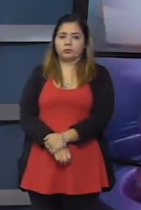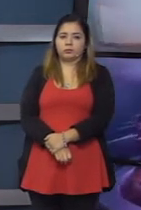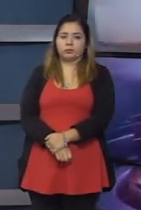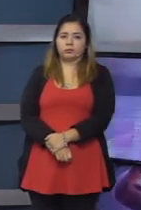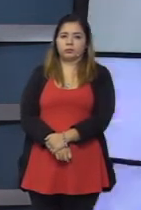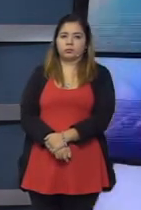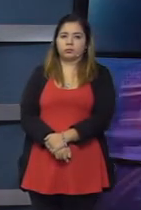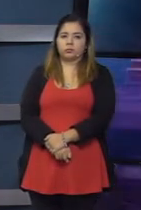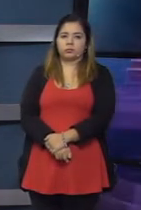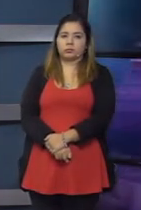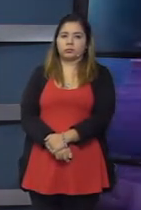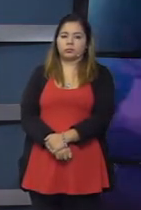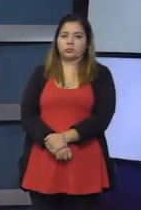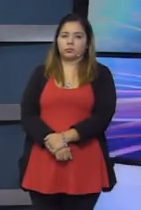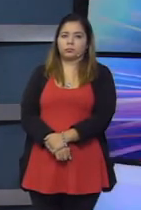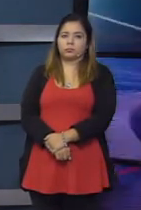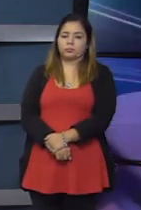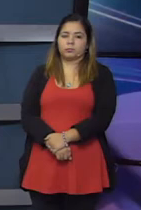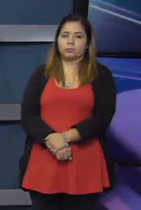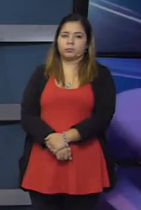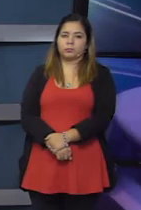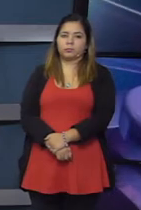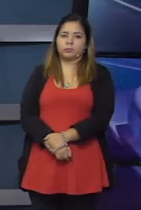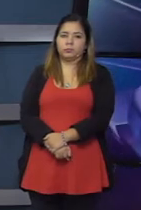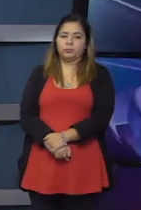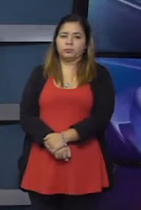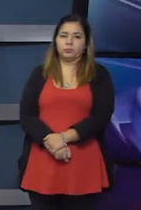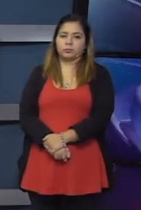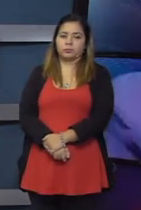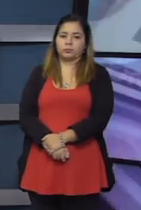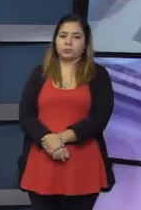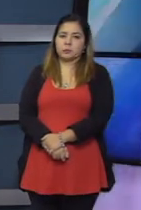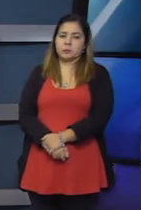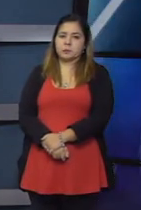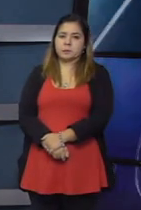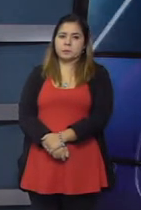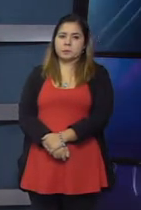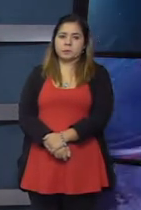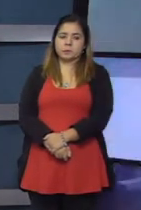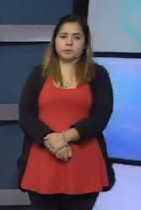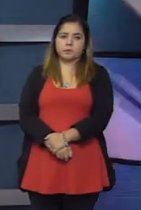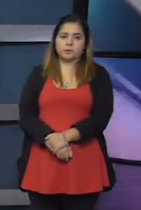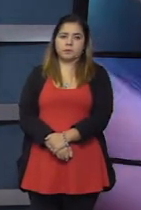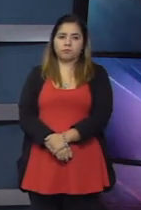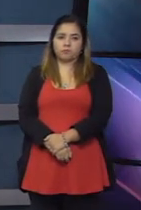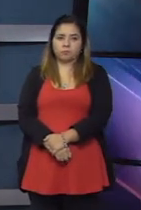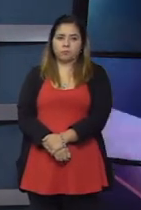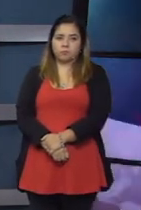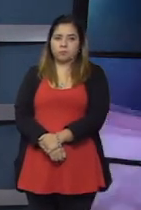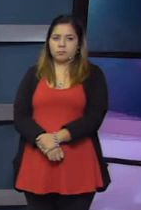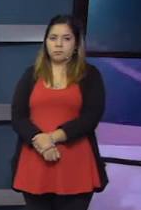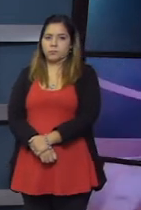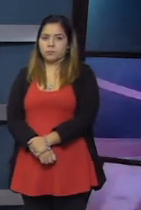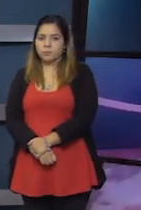asidero, no corresponde primero no corresponde, no sé si es legal, pero al menos ético no lo es y menos